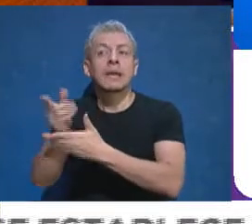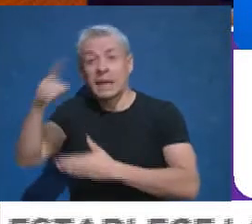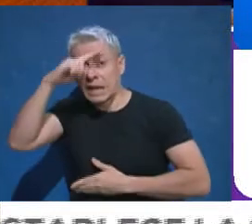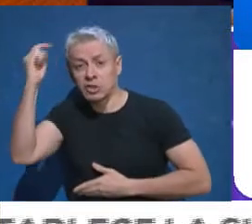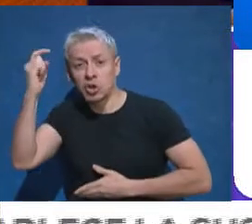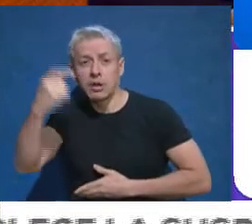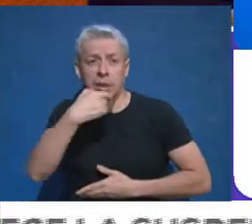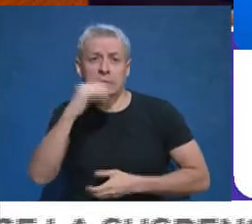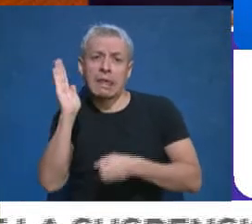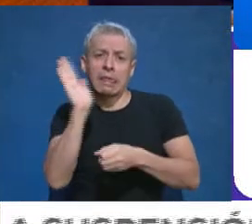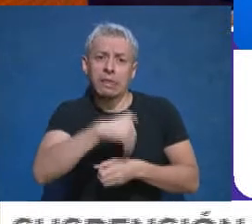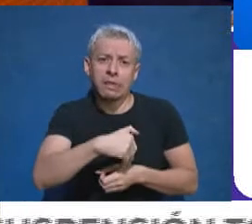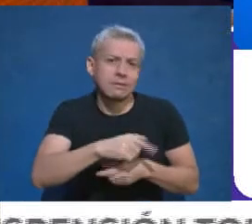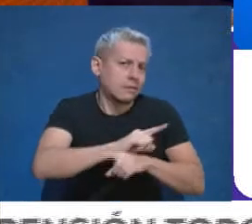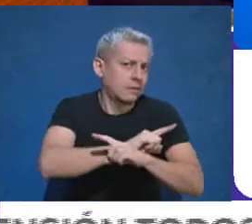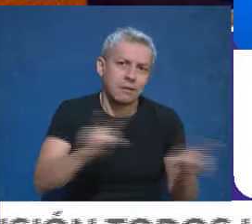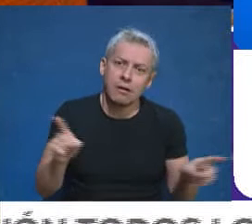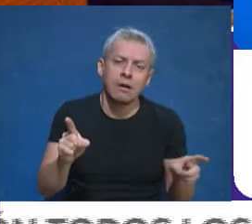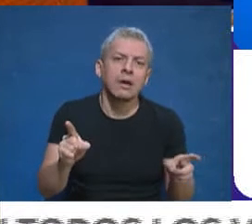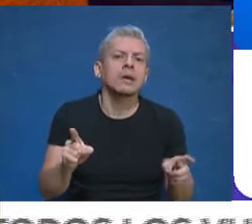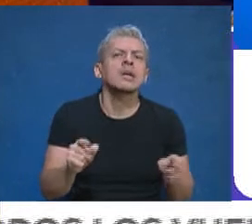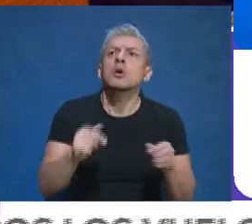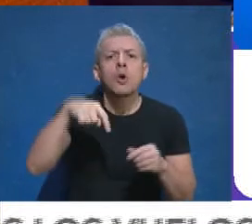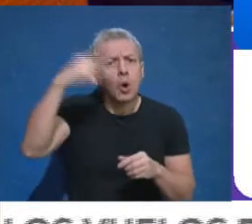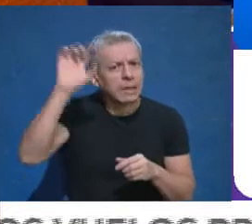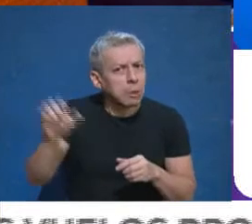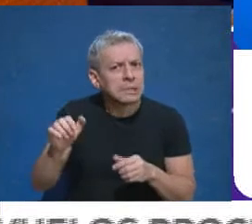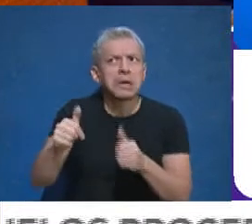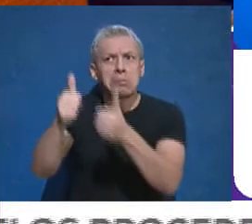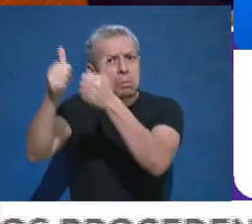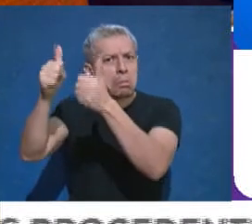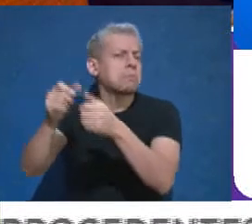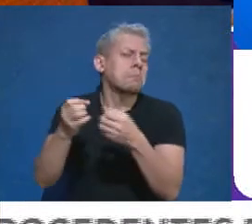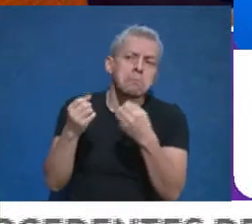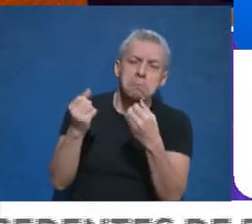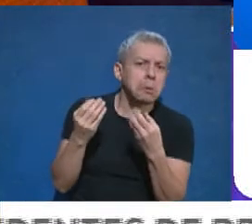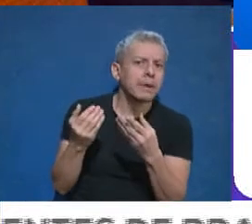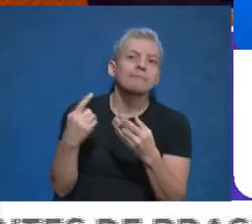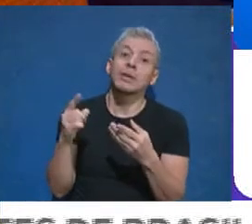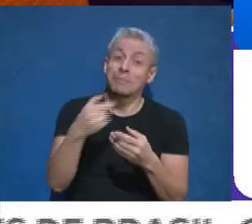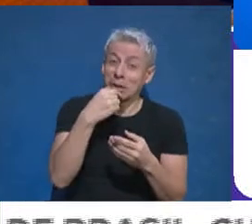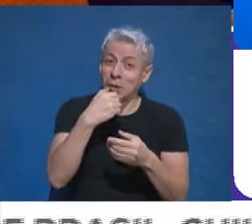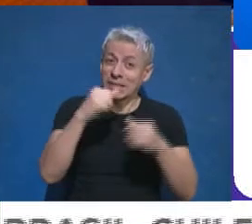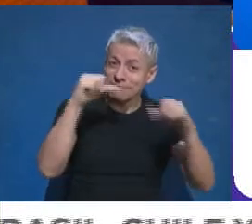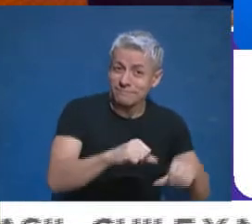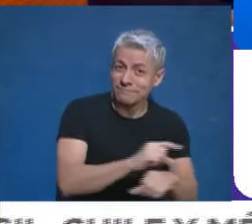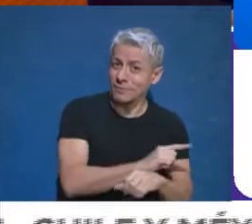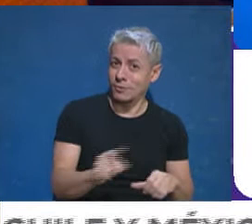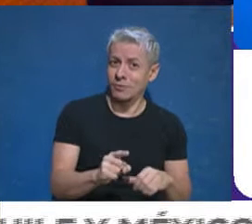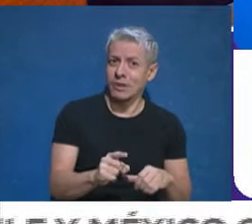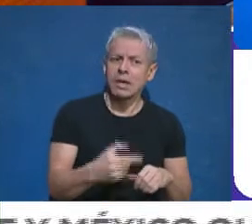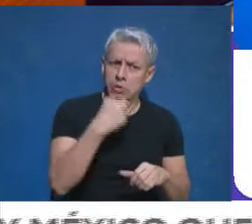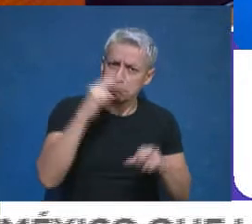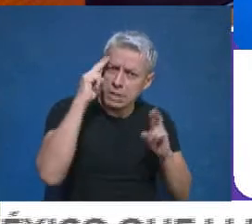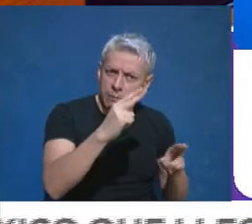pretendemos actuar contra los beneficios de otras provincias, sino en favor de los beneficios que a Mendoza le corresponden por un